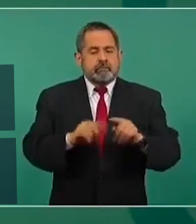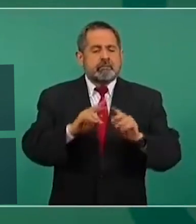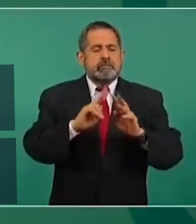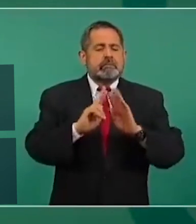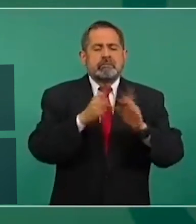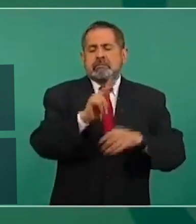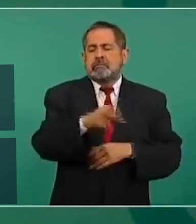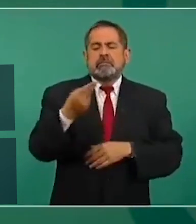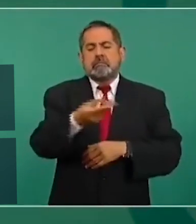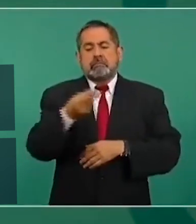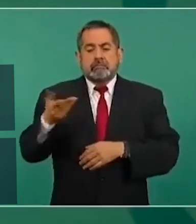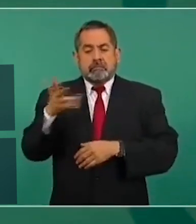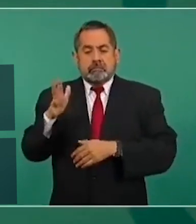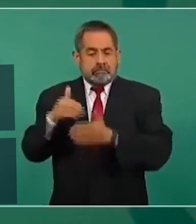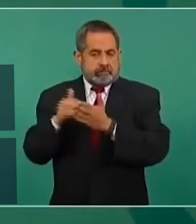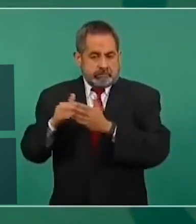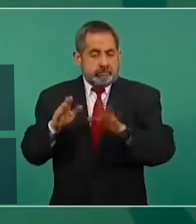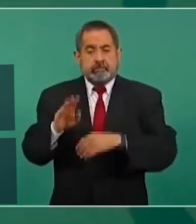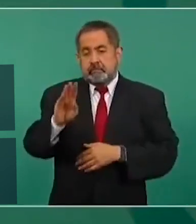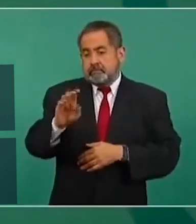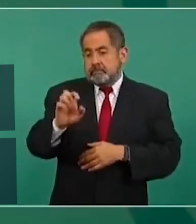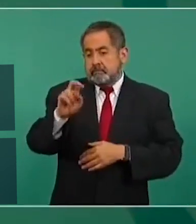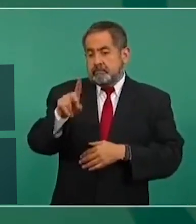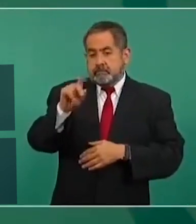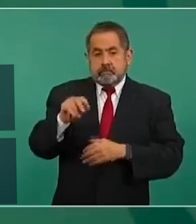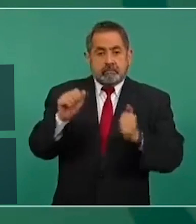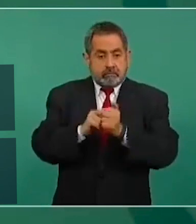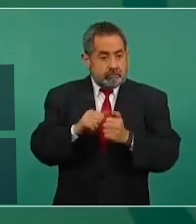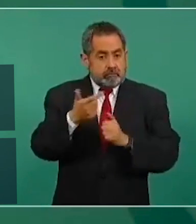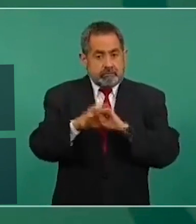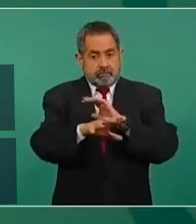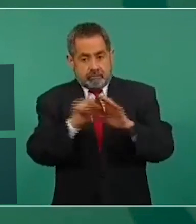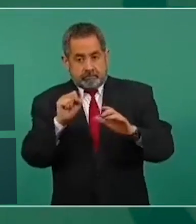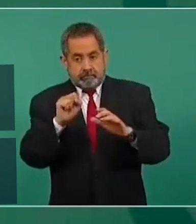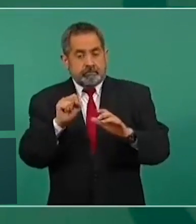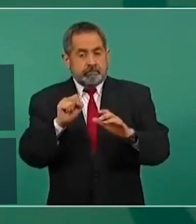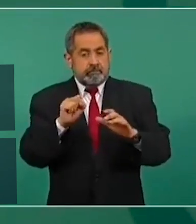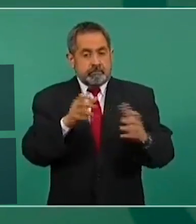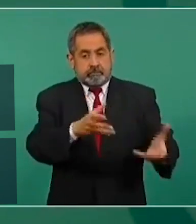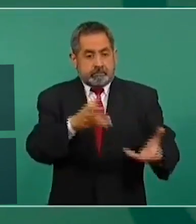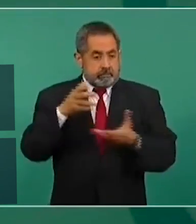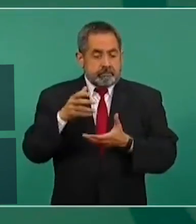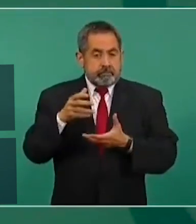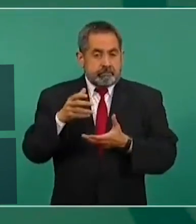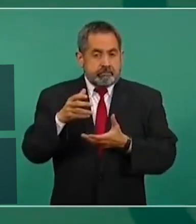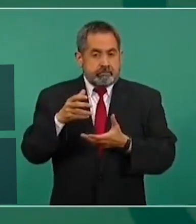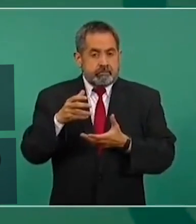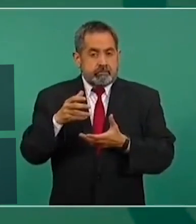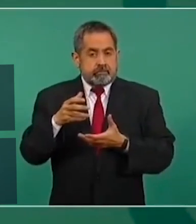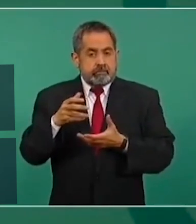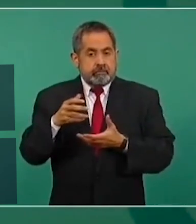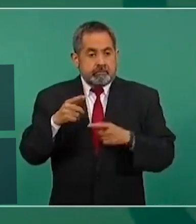millones y Bernardo, con el propósito de sacar, de recoger todo lo que se habían